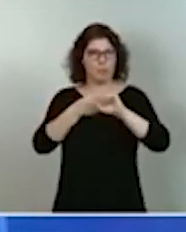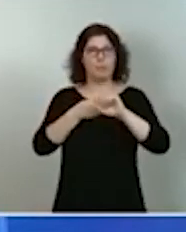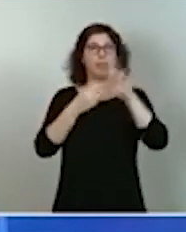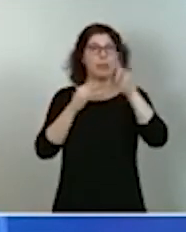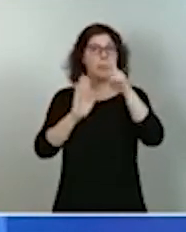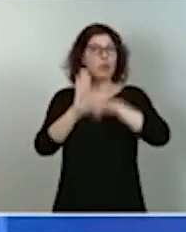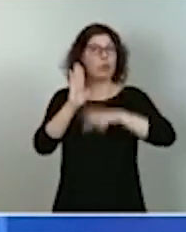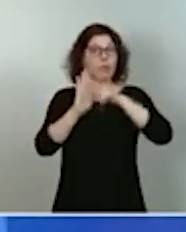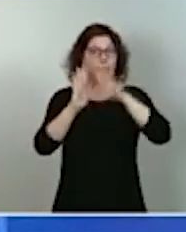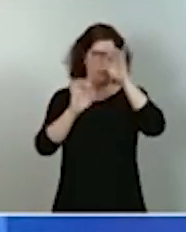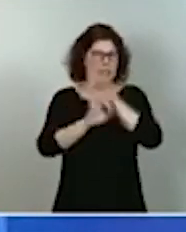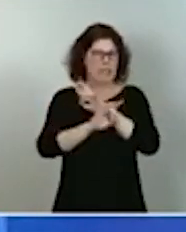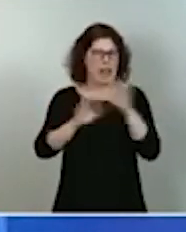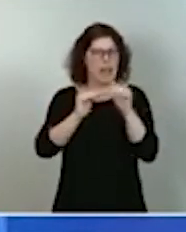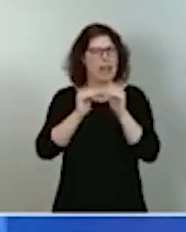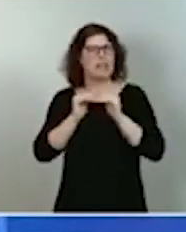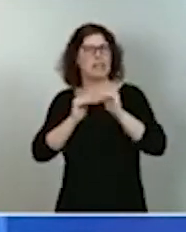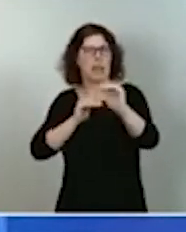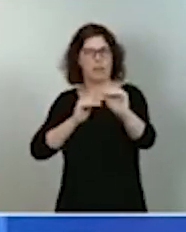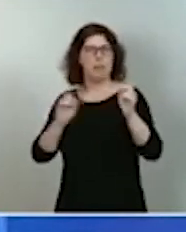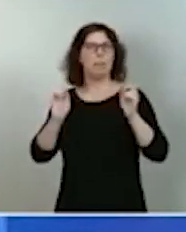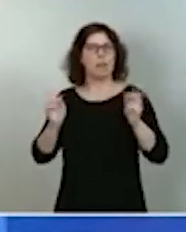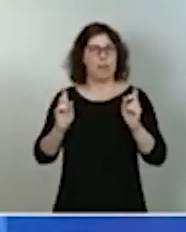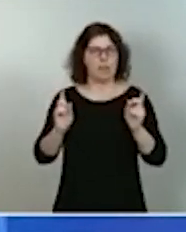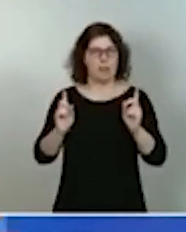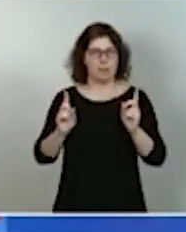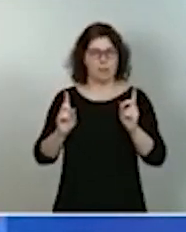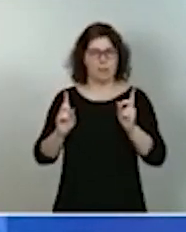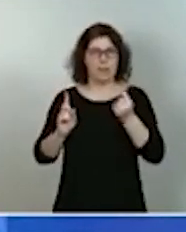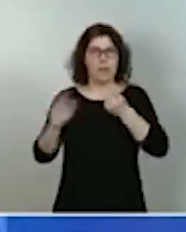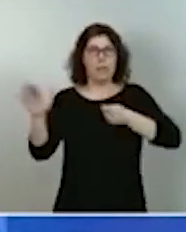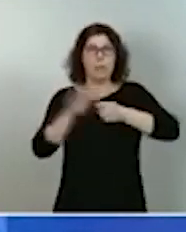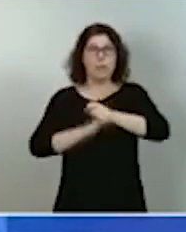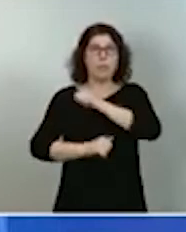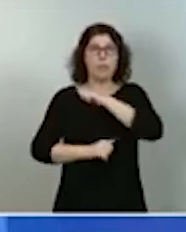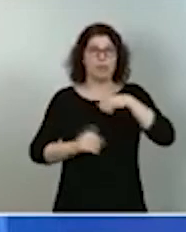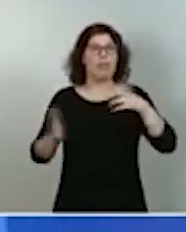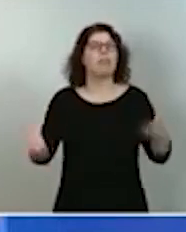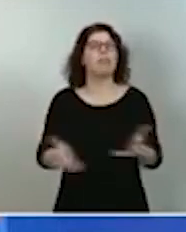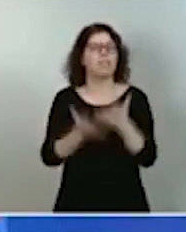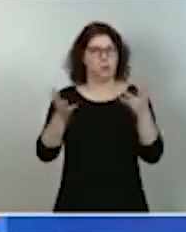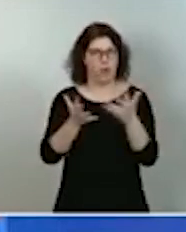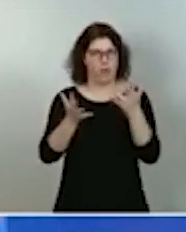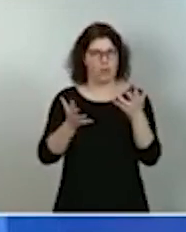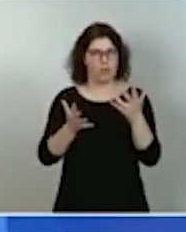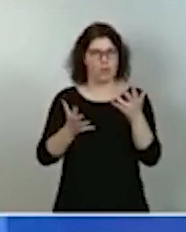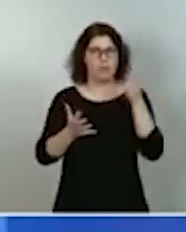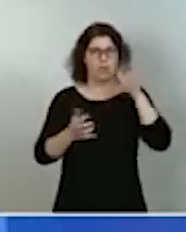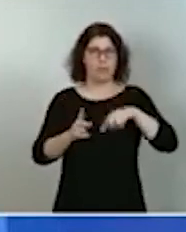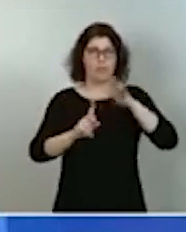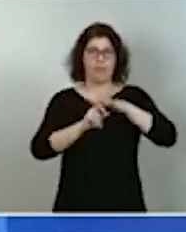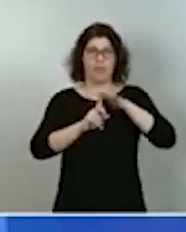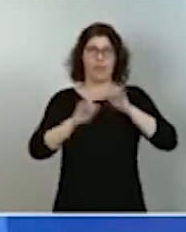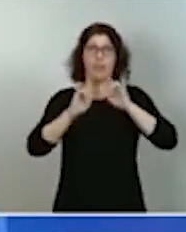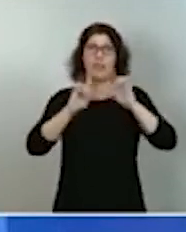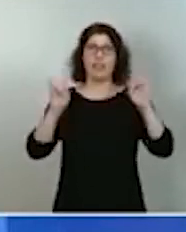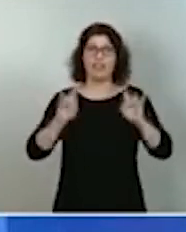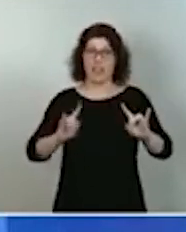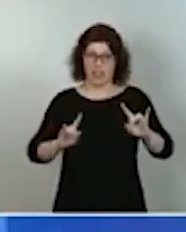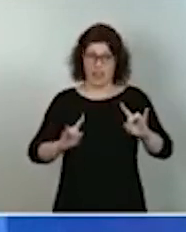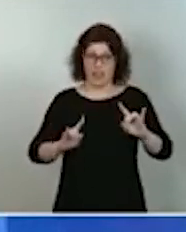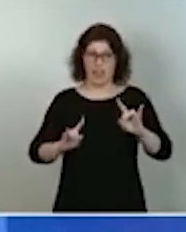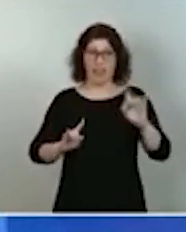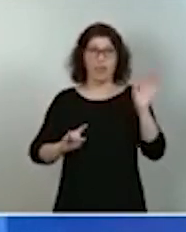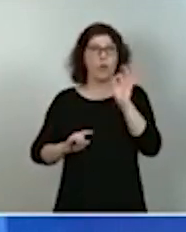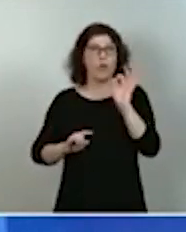predecible, que estimule la inversión privada en el despliegue de las renovables y contribuye a reducir la factura de la electricidad y a desarrollar nuestra